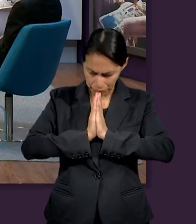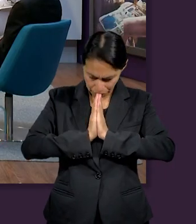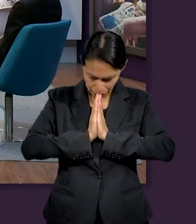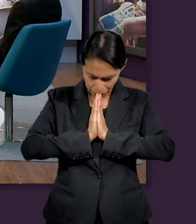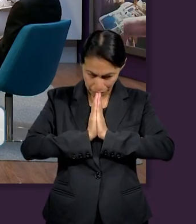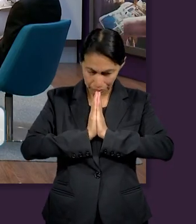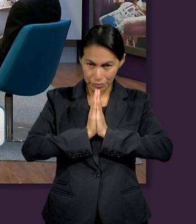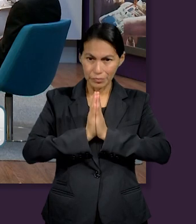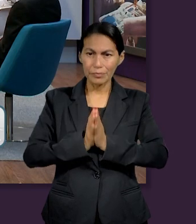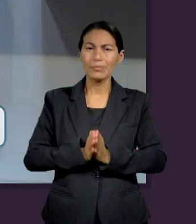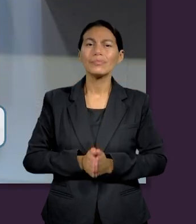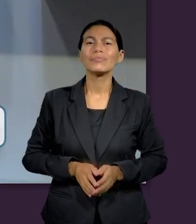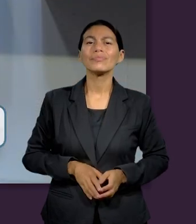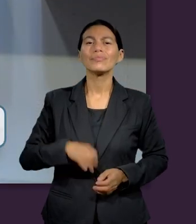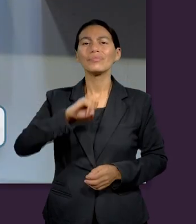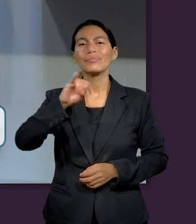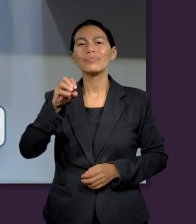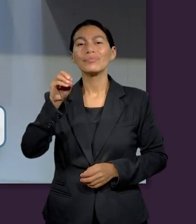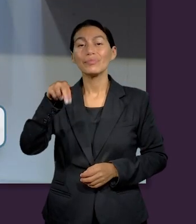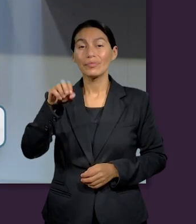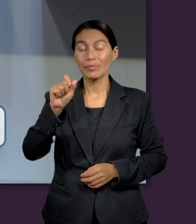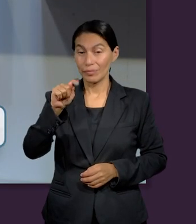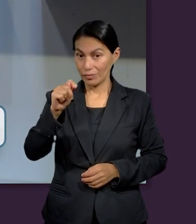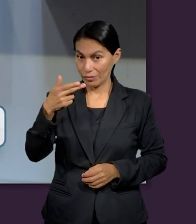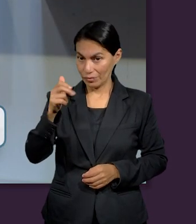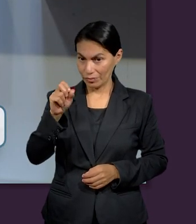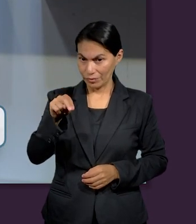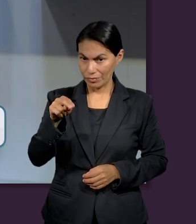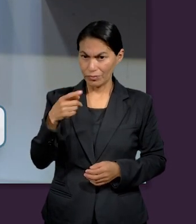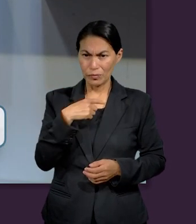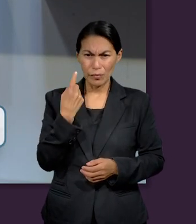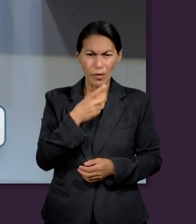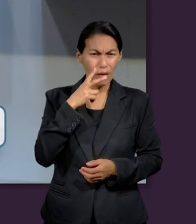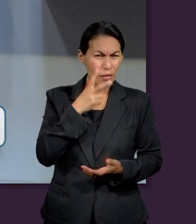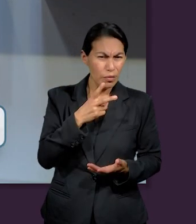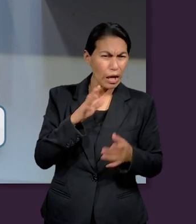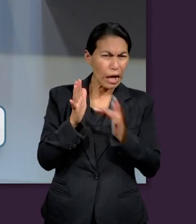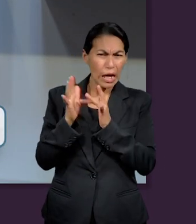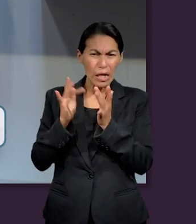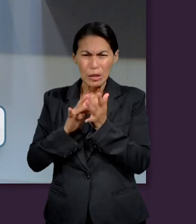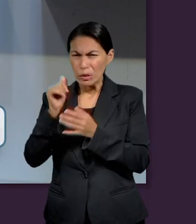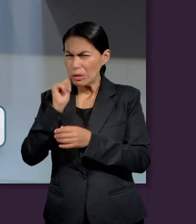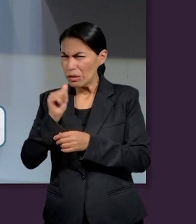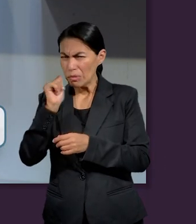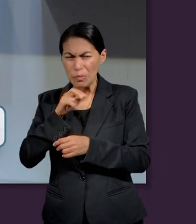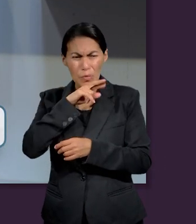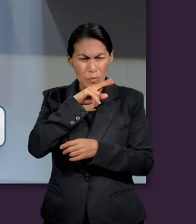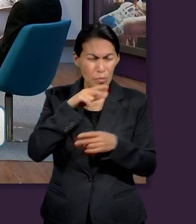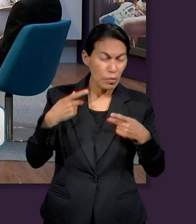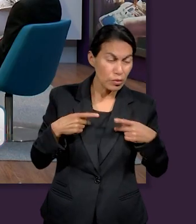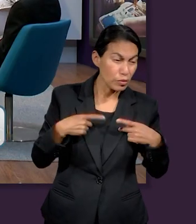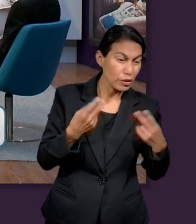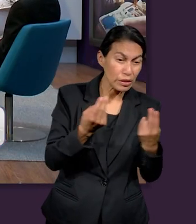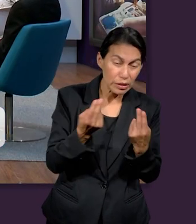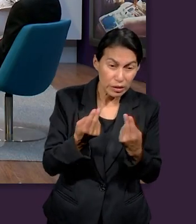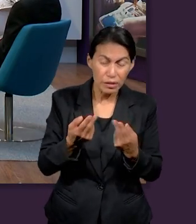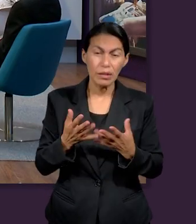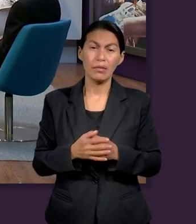Jonathan, en esta experiencia, a través de la introducción, vemos que Jesús siempre se preocupó por los necesitados,